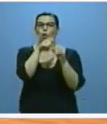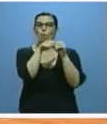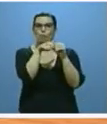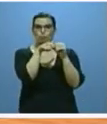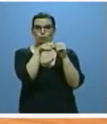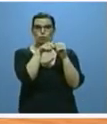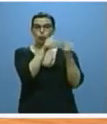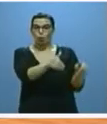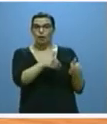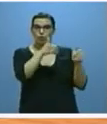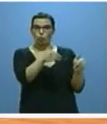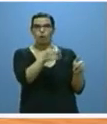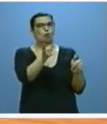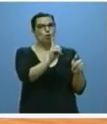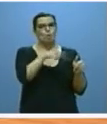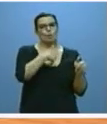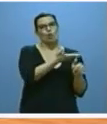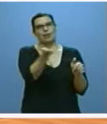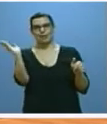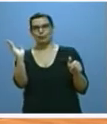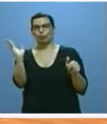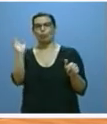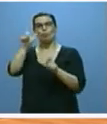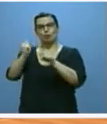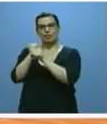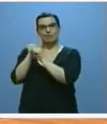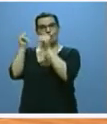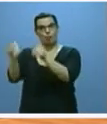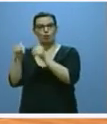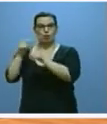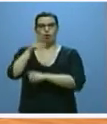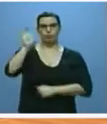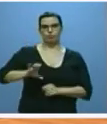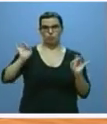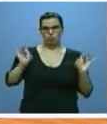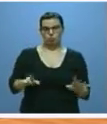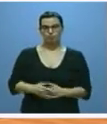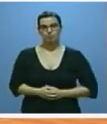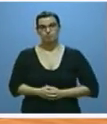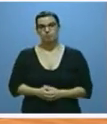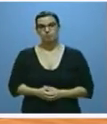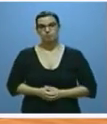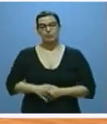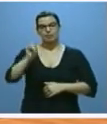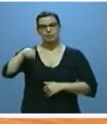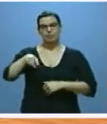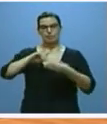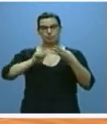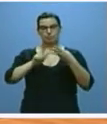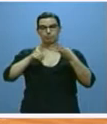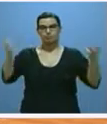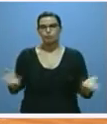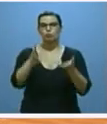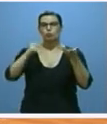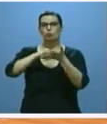con las mismas retribuciones que el personal de plantilla. El segundo aspecto es el del impulso del plan de empleo joven